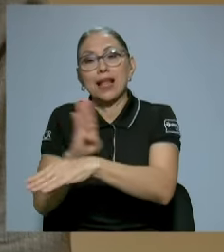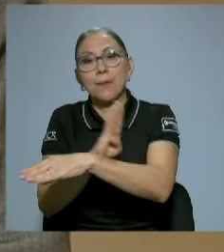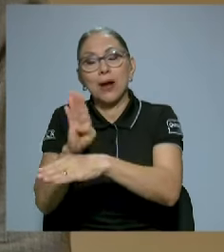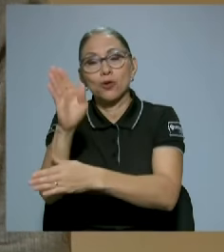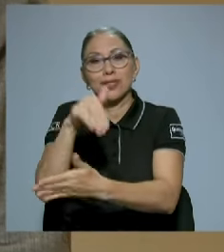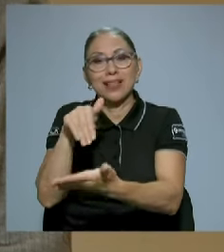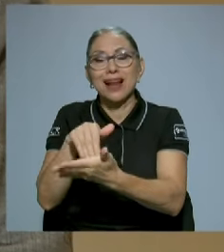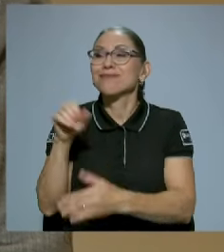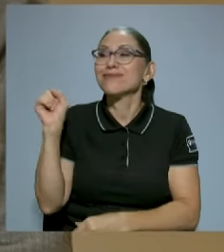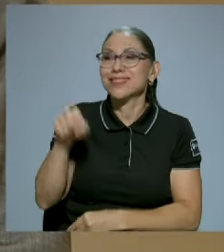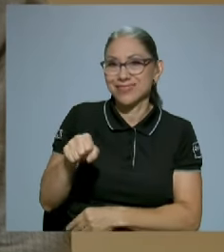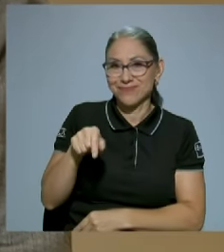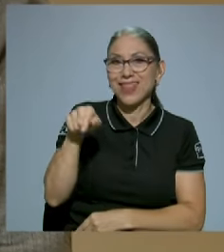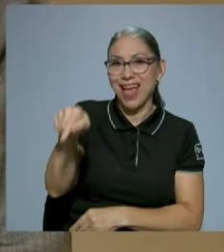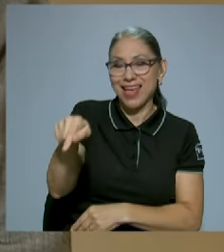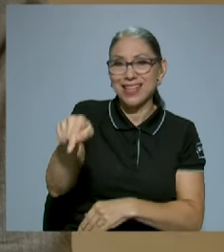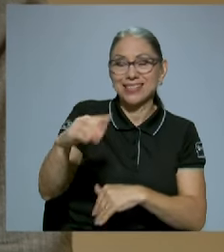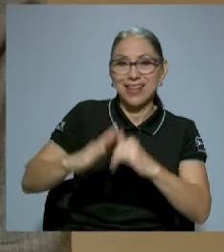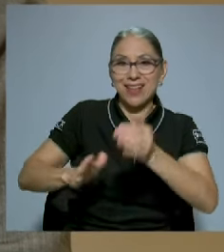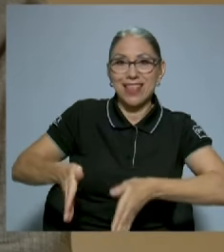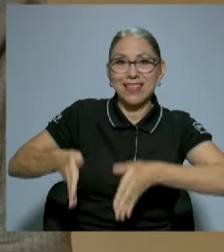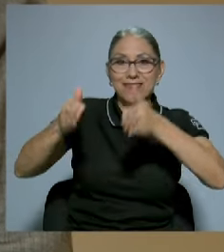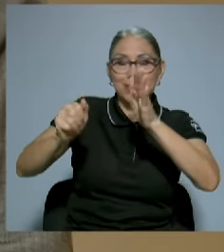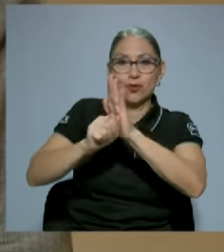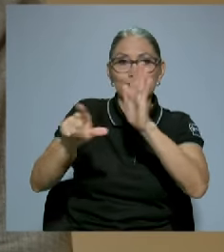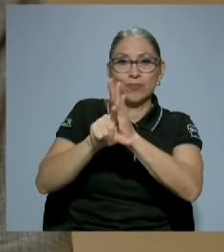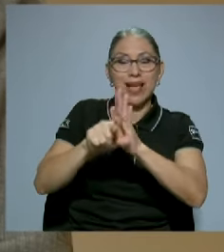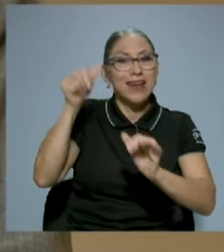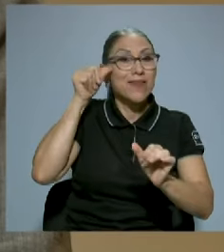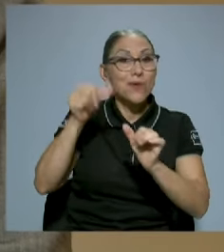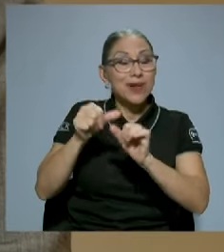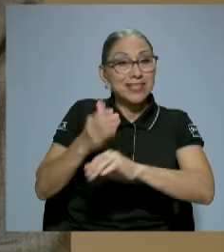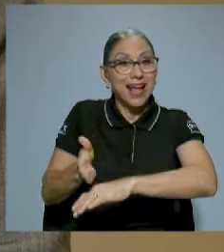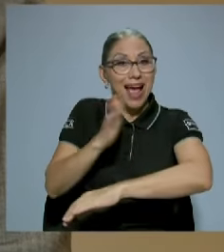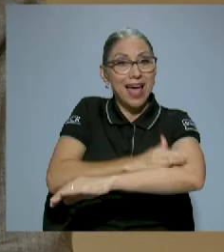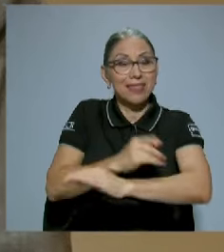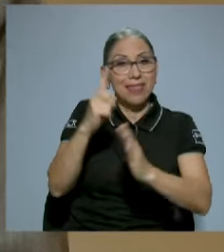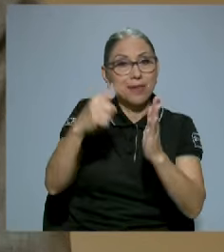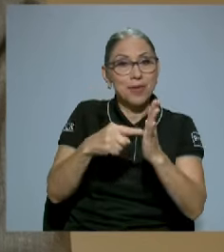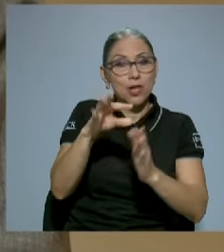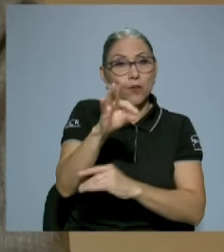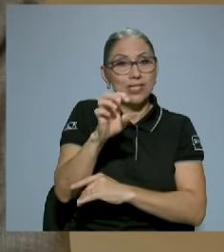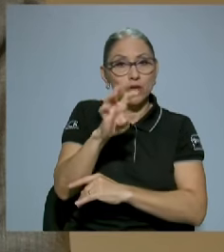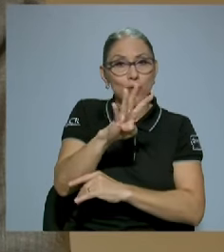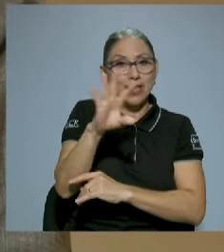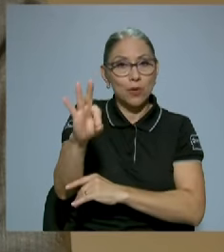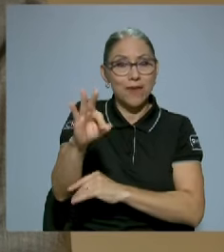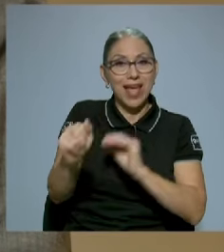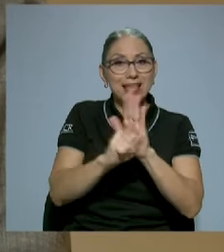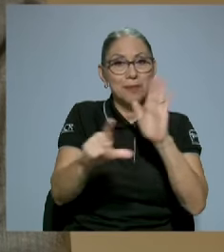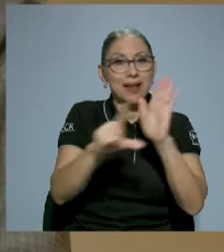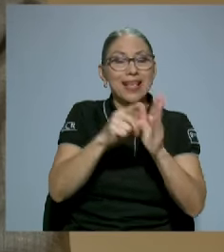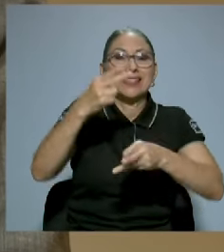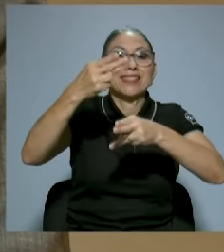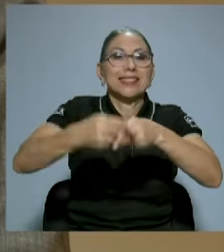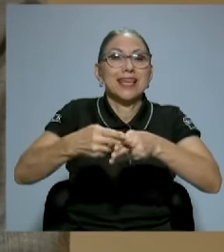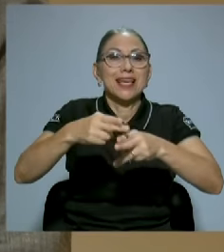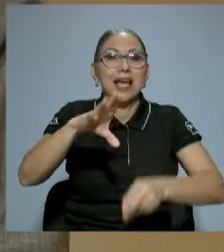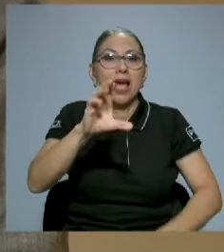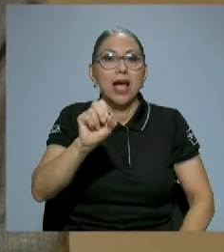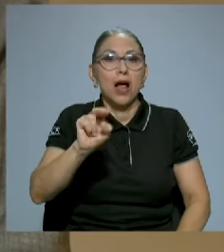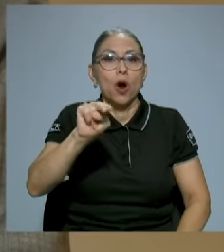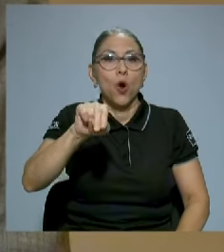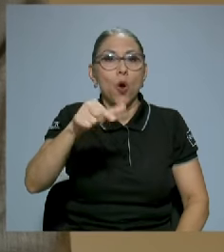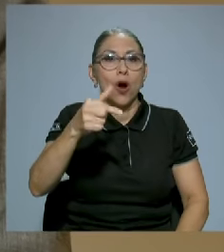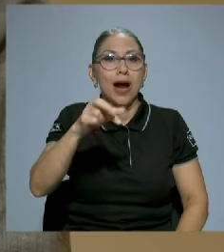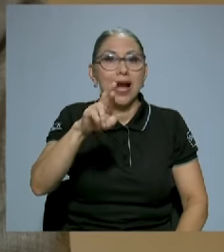el edificio del Congreso. Acuérdense que antes de 1949 la Asamblea Legislativa se llamaba Congreso, igual que